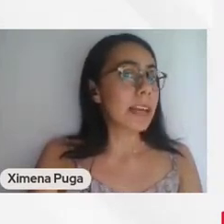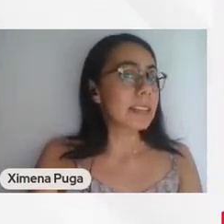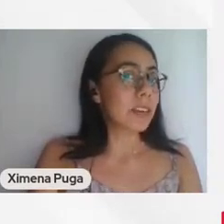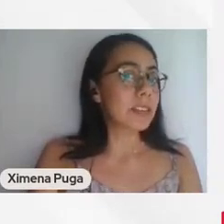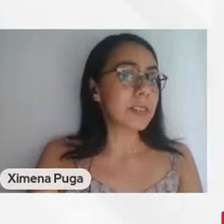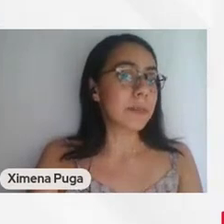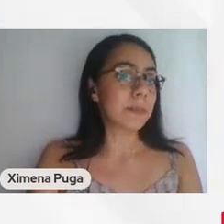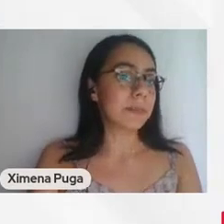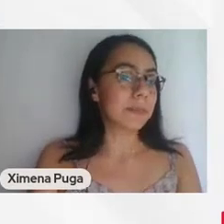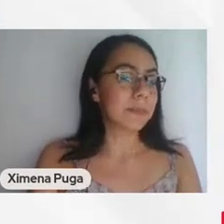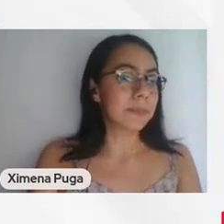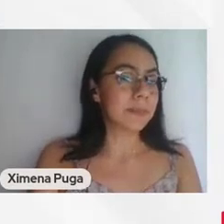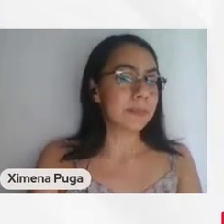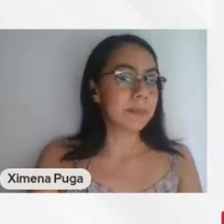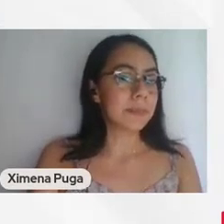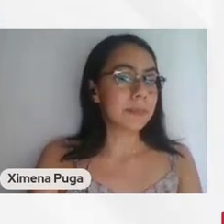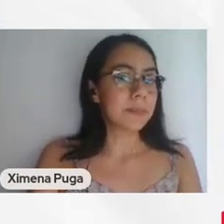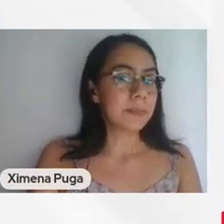claroplastos.